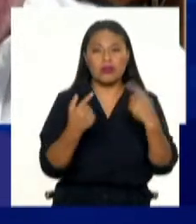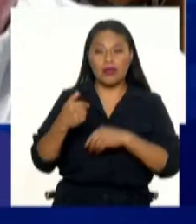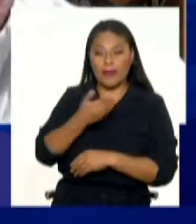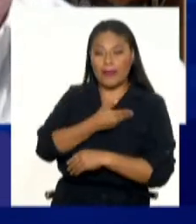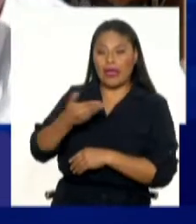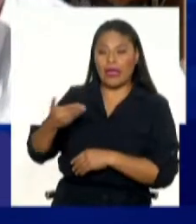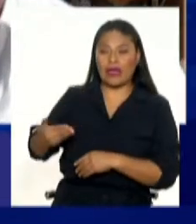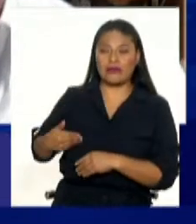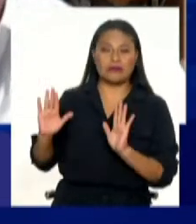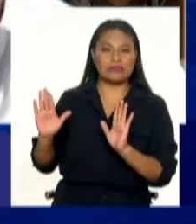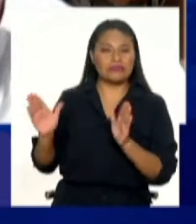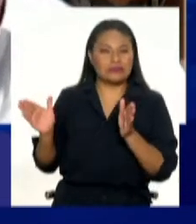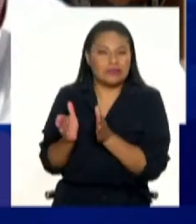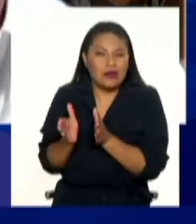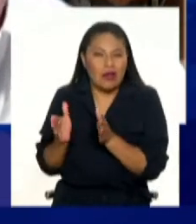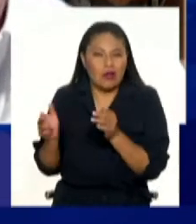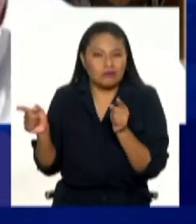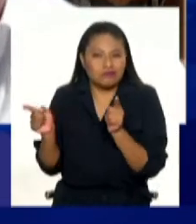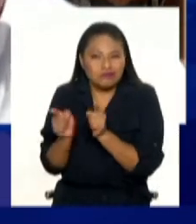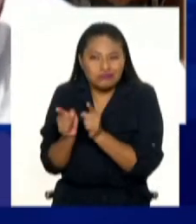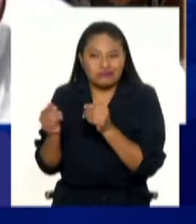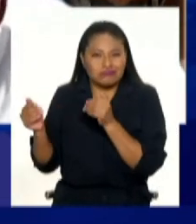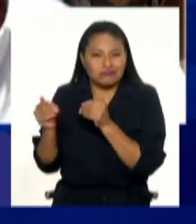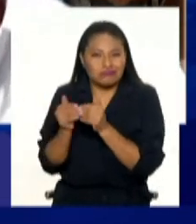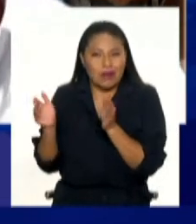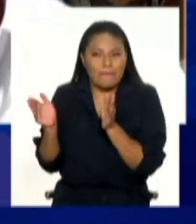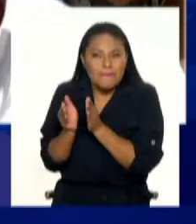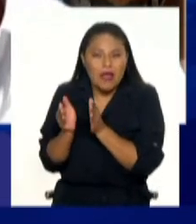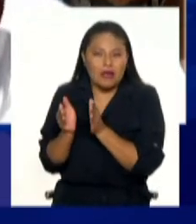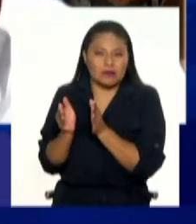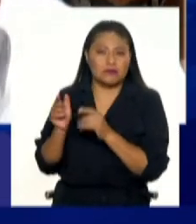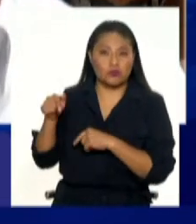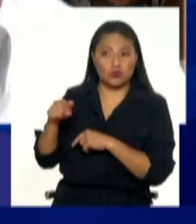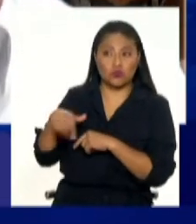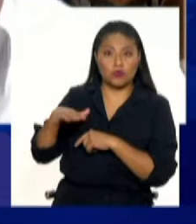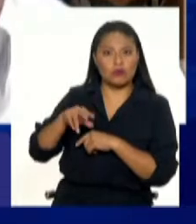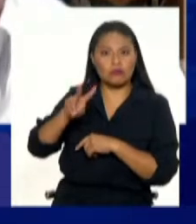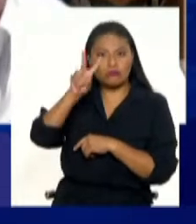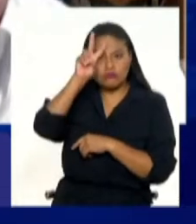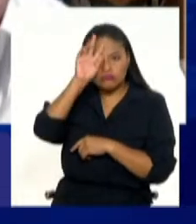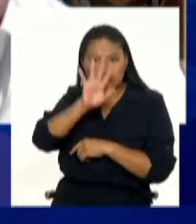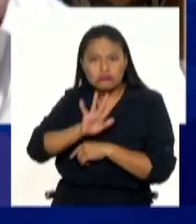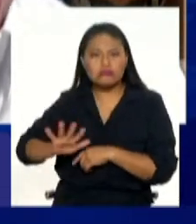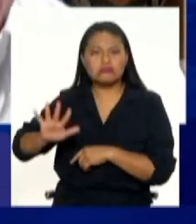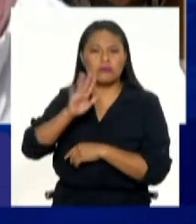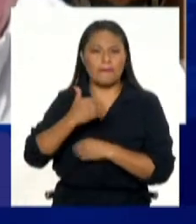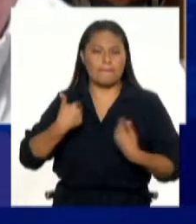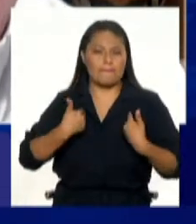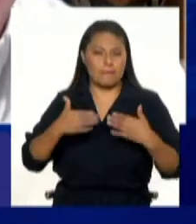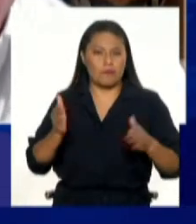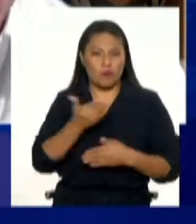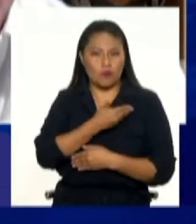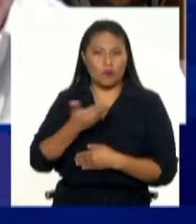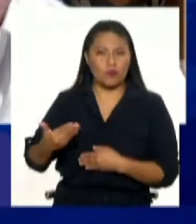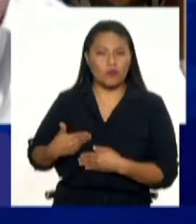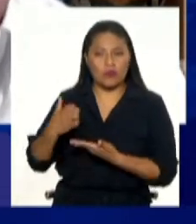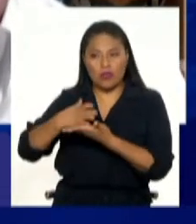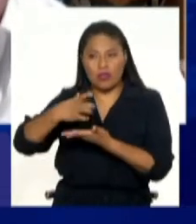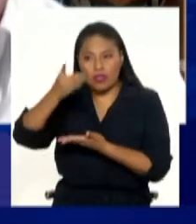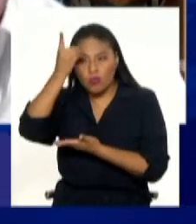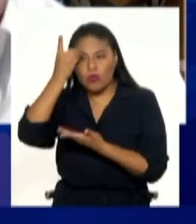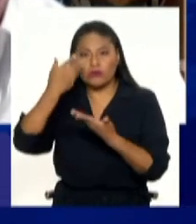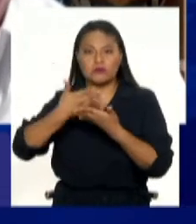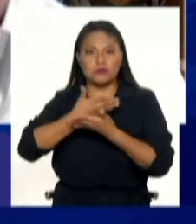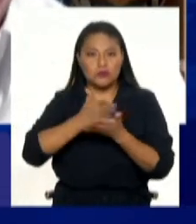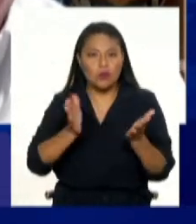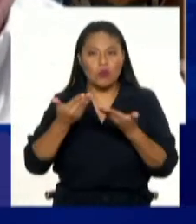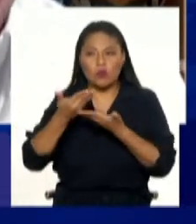la misma actitud en el Estado. Y el Estado llega a todo el país, ¿no? Y el Estado es lo que, la educación es el espacio